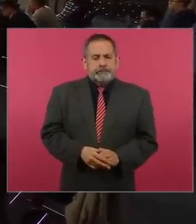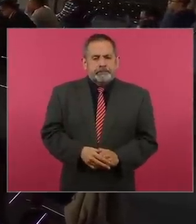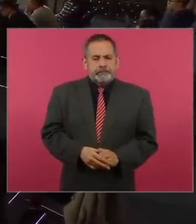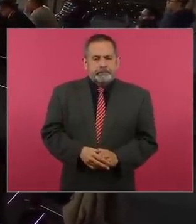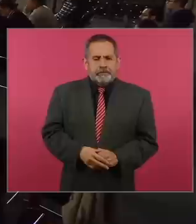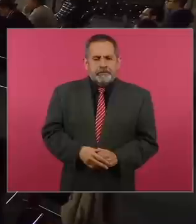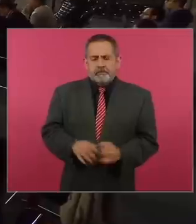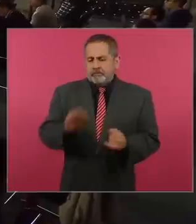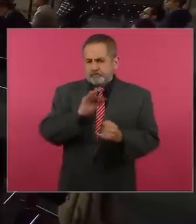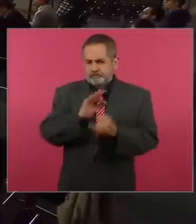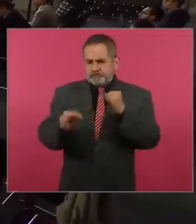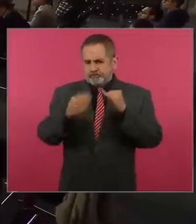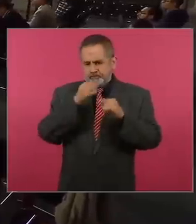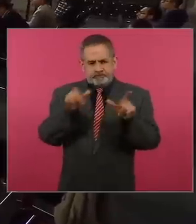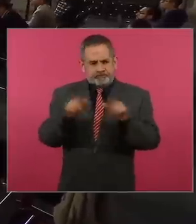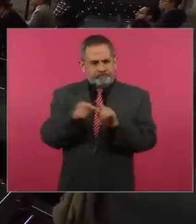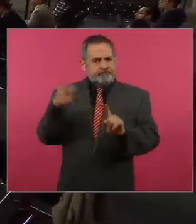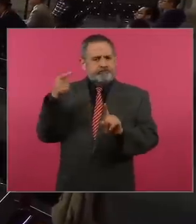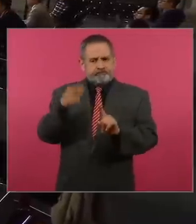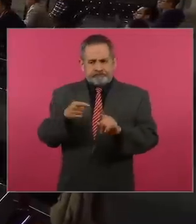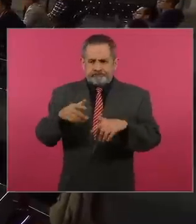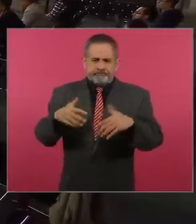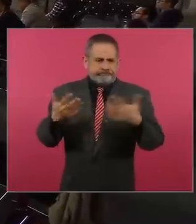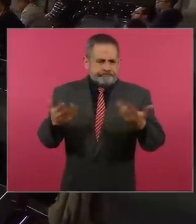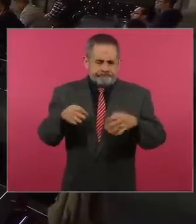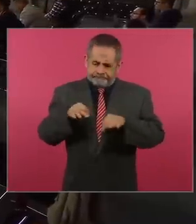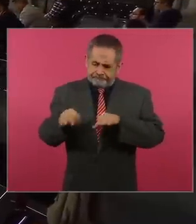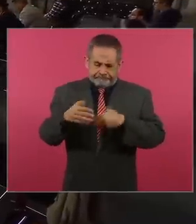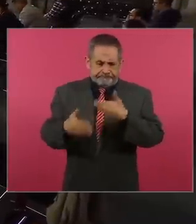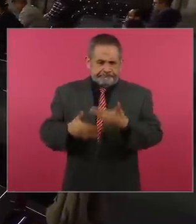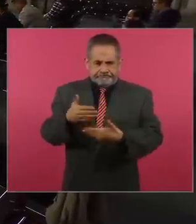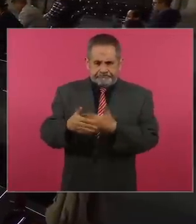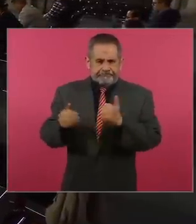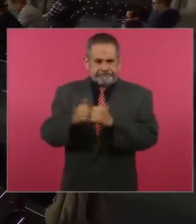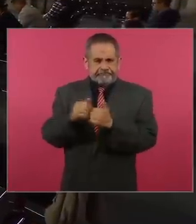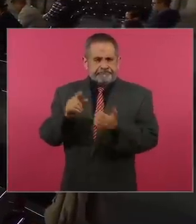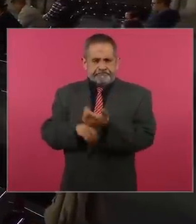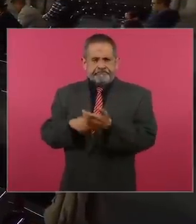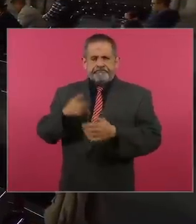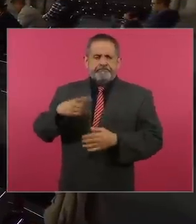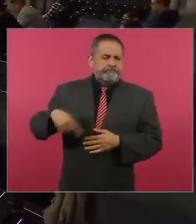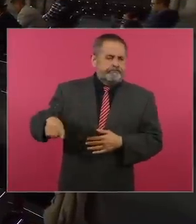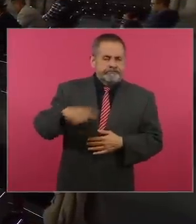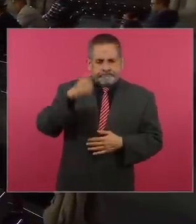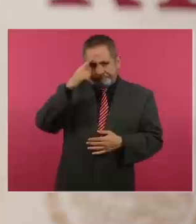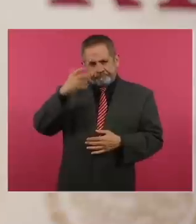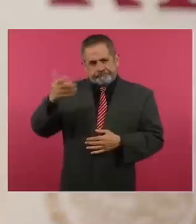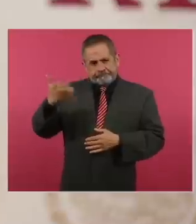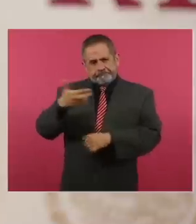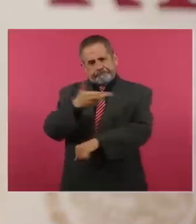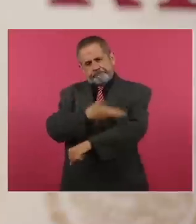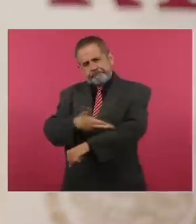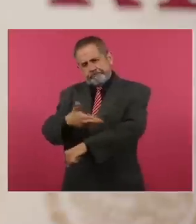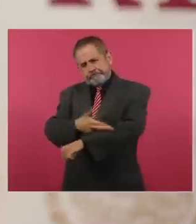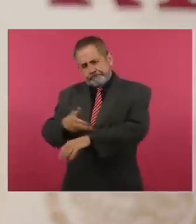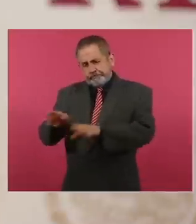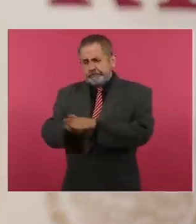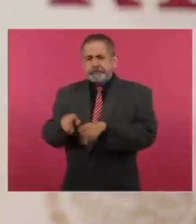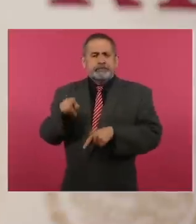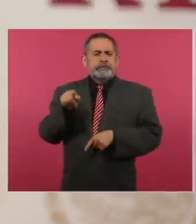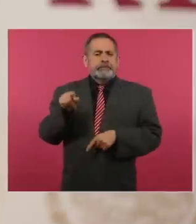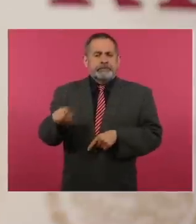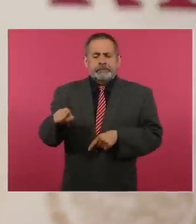Finalmente, como conclusión de todo este trabajo que se ha desarrollado para la creación de la línea